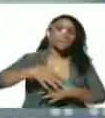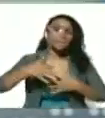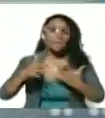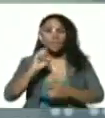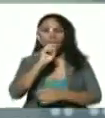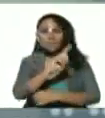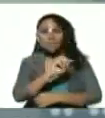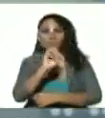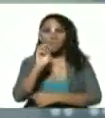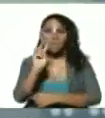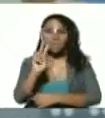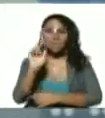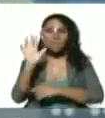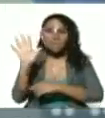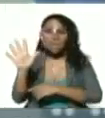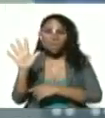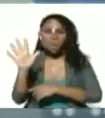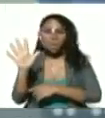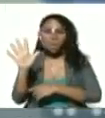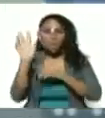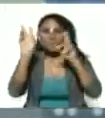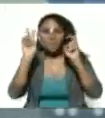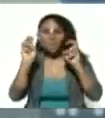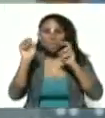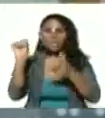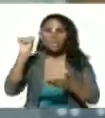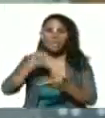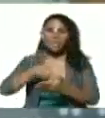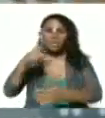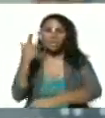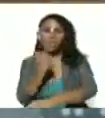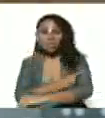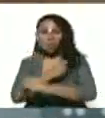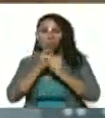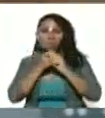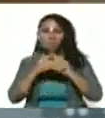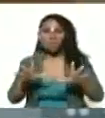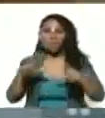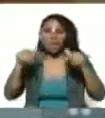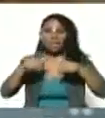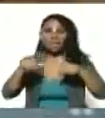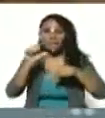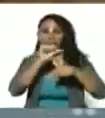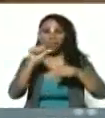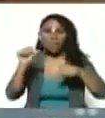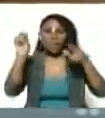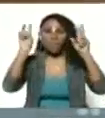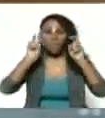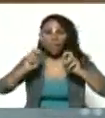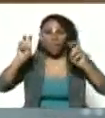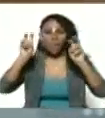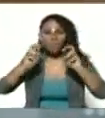125 nuevos centros de vacunación masiva a partir de esta semana nuevos